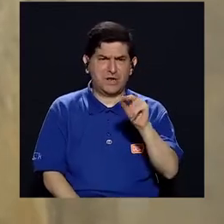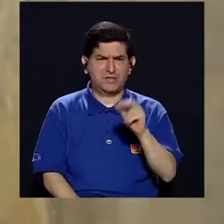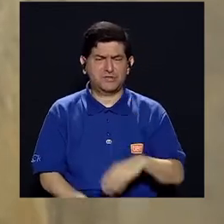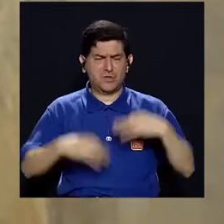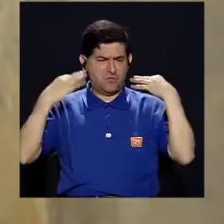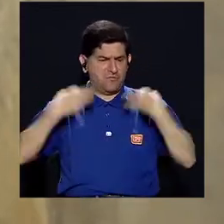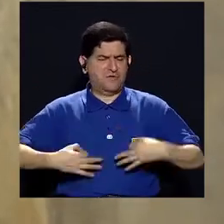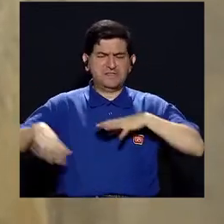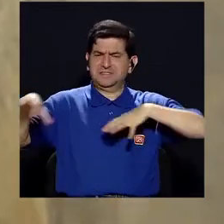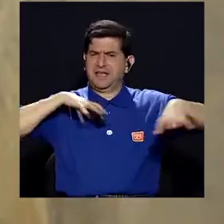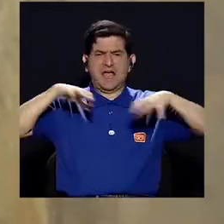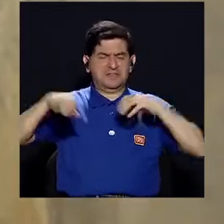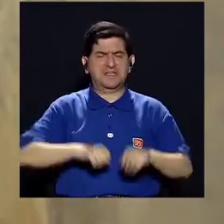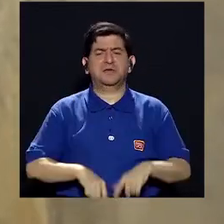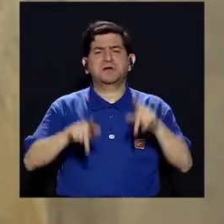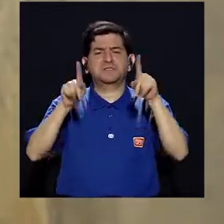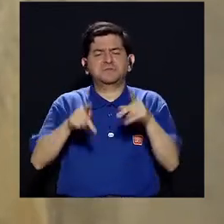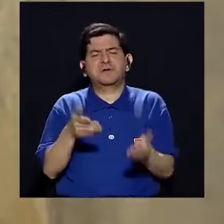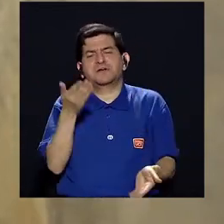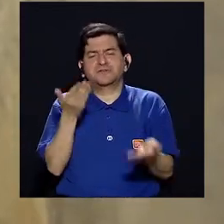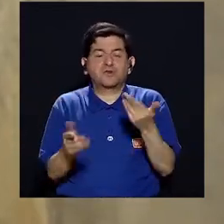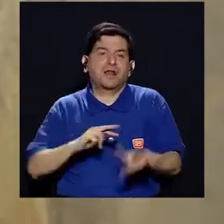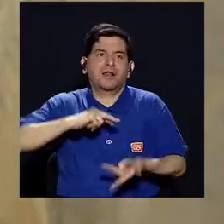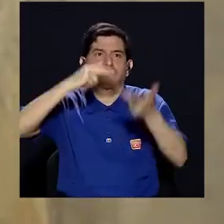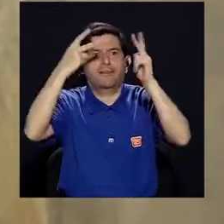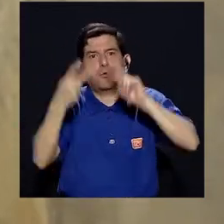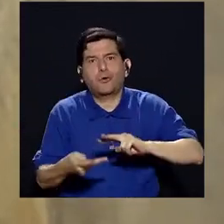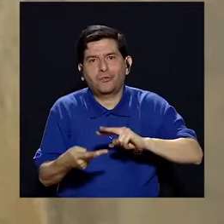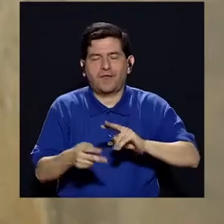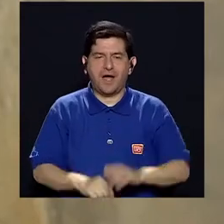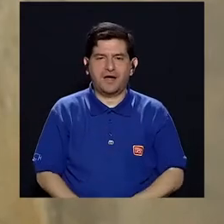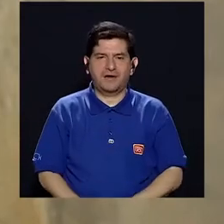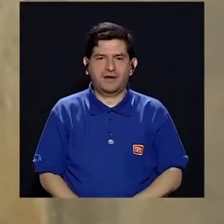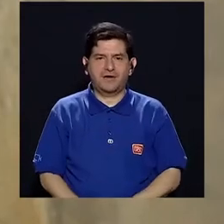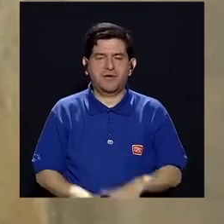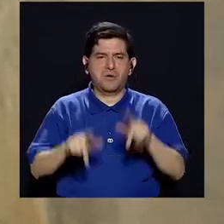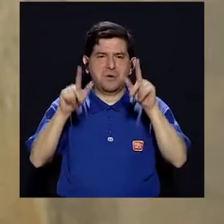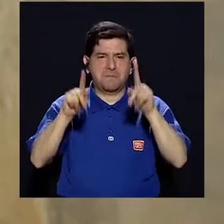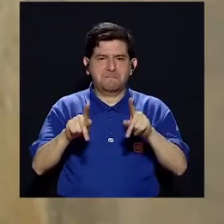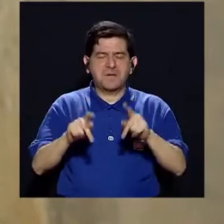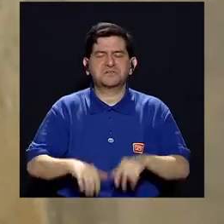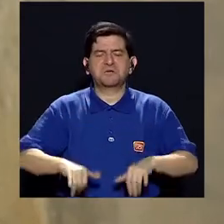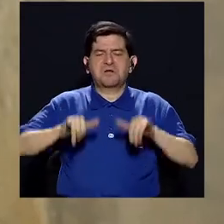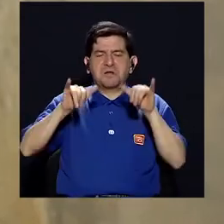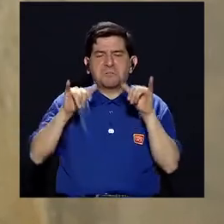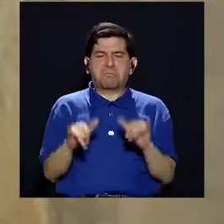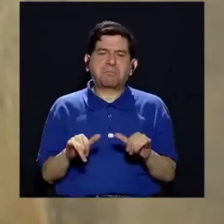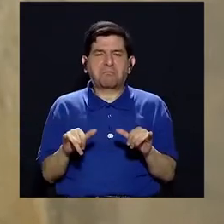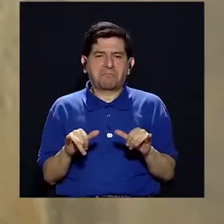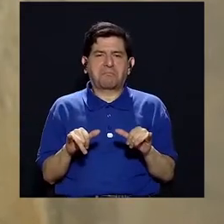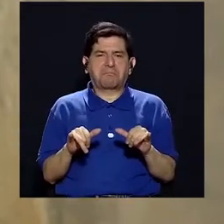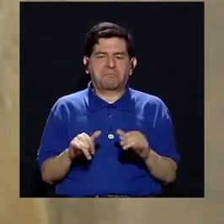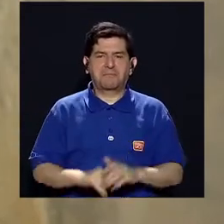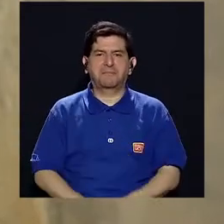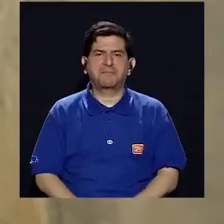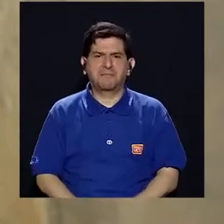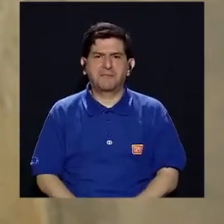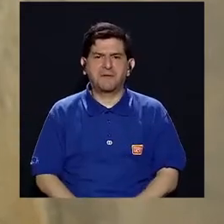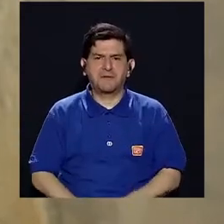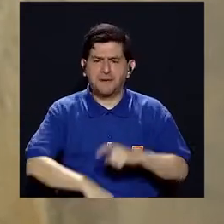personas que no son físicamente activas, sino más bien todo lo contrario, que hacen poca actividad física o que son sedentarias,